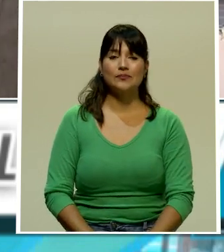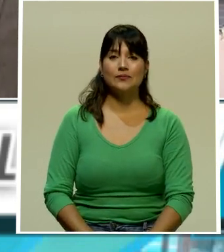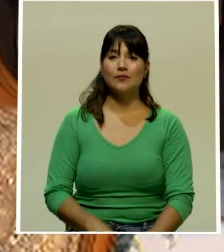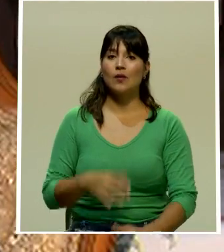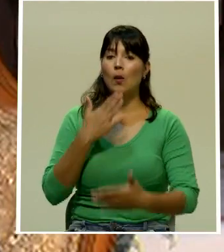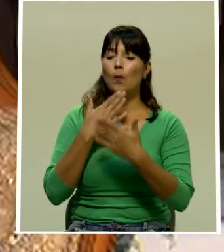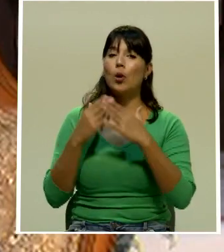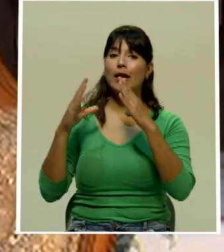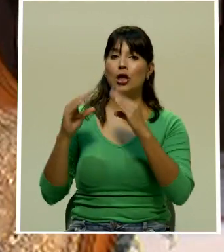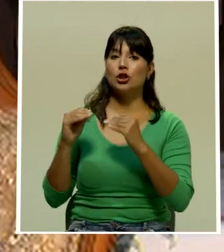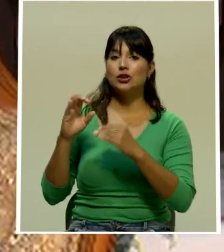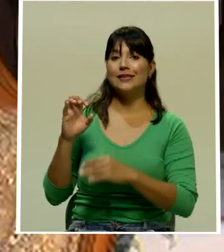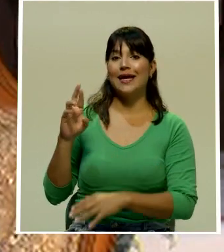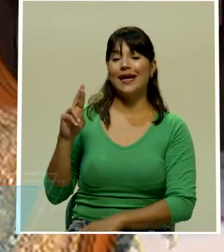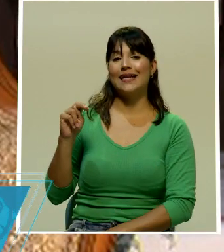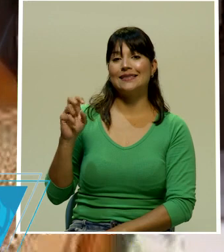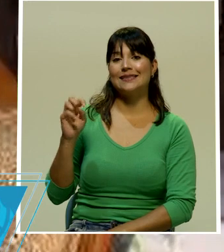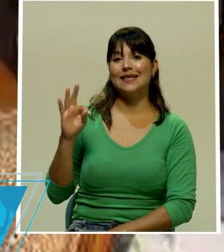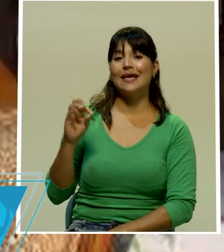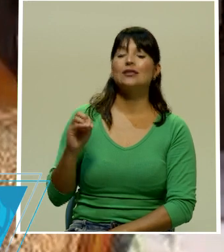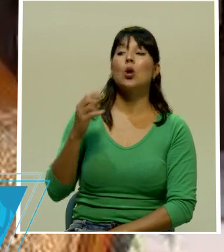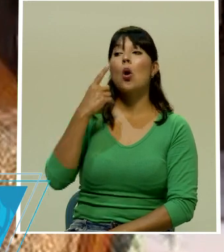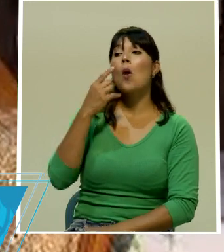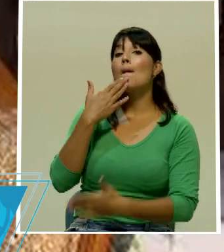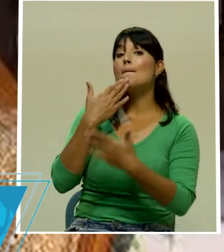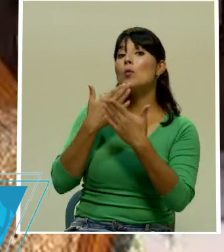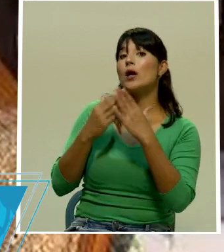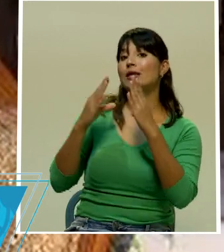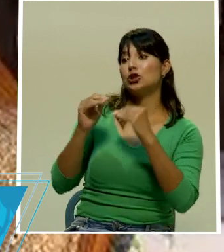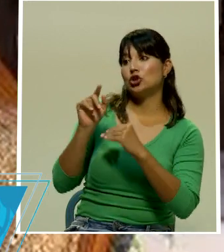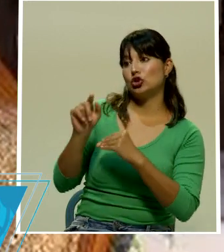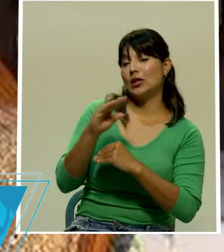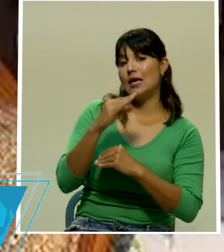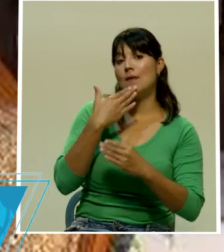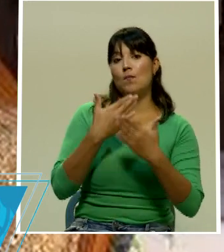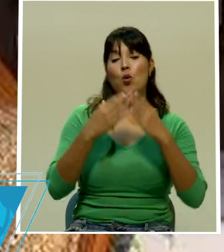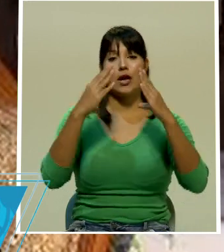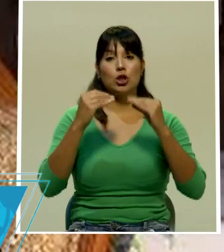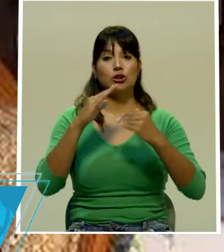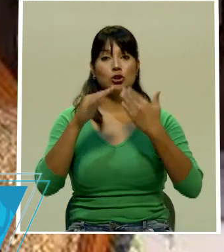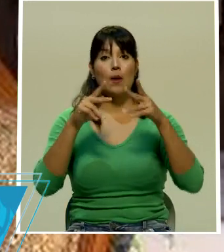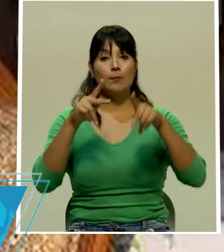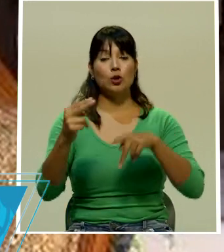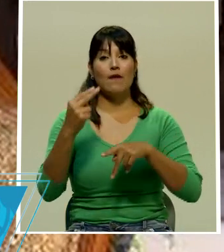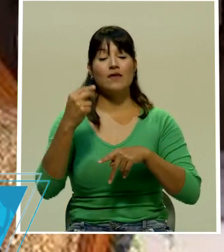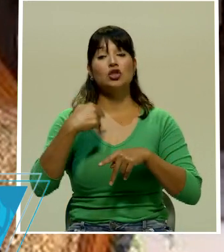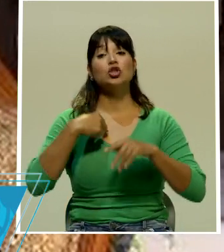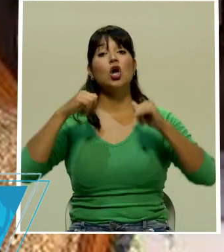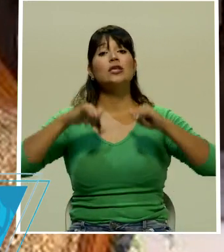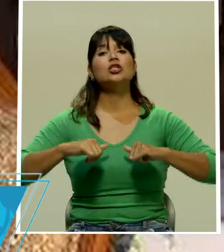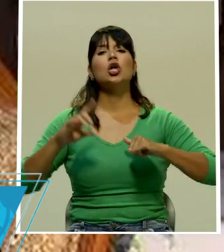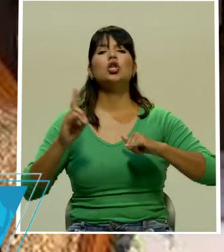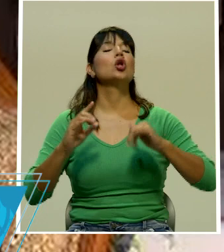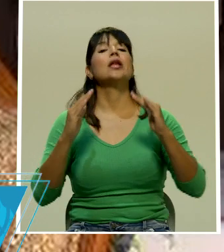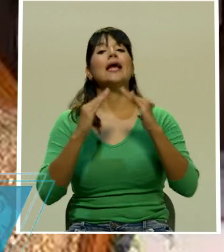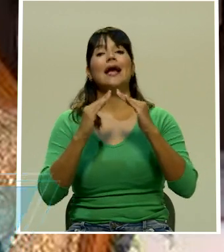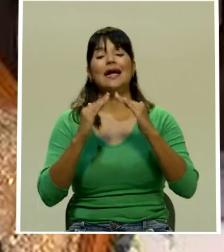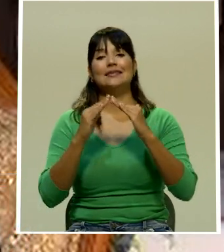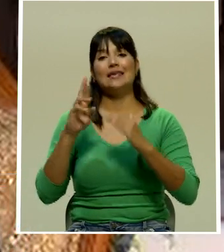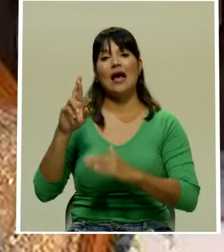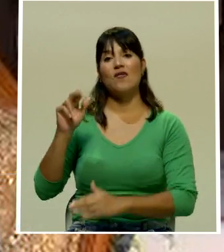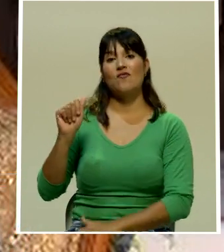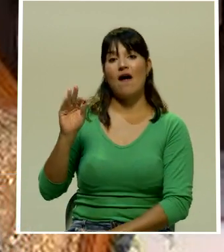Buenas noches, don Ernesto. Para usted y para los servidores, estamos en la casa de don Rafael Rodríguez, él es abogado